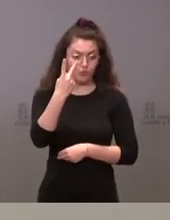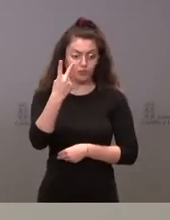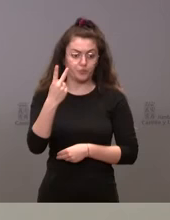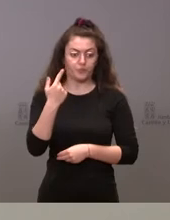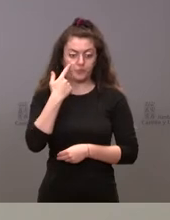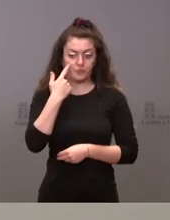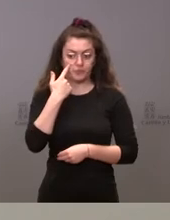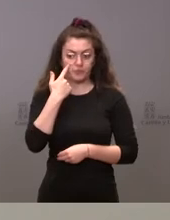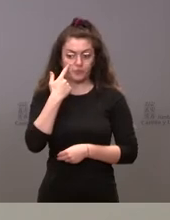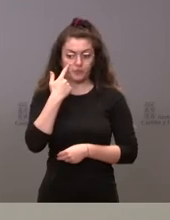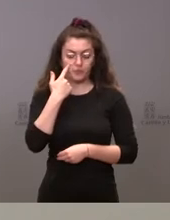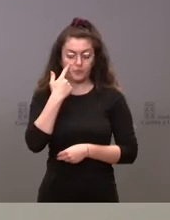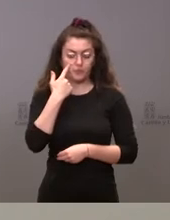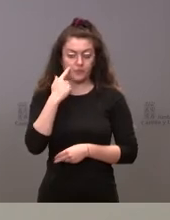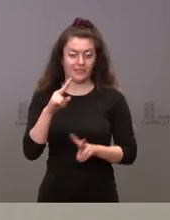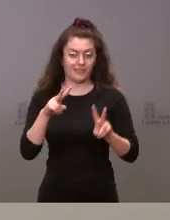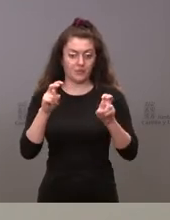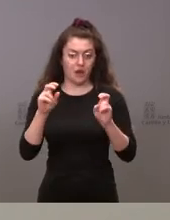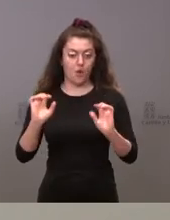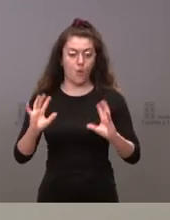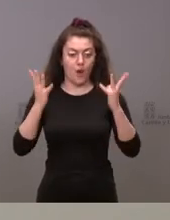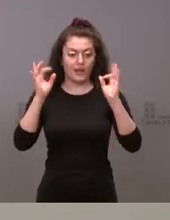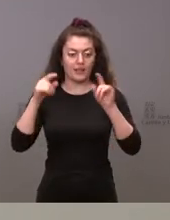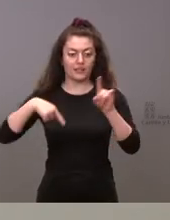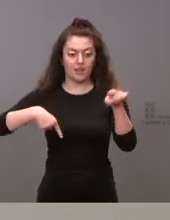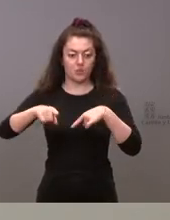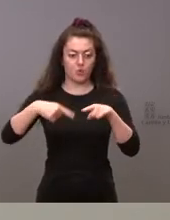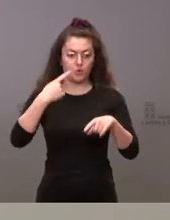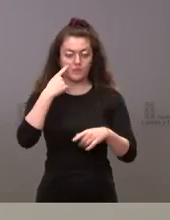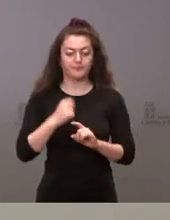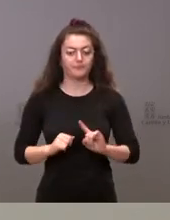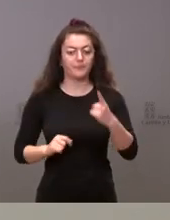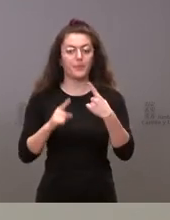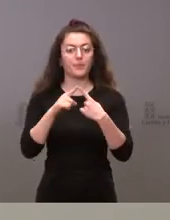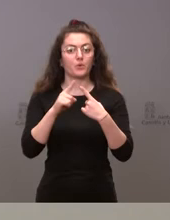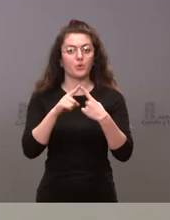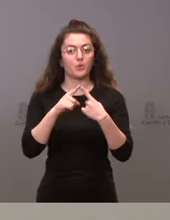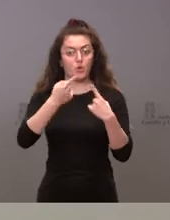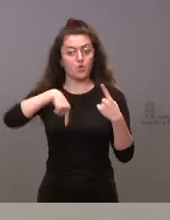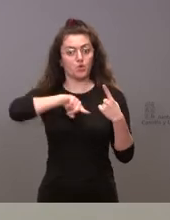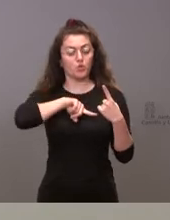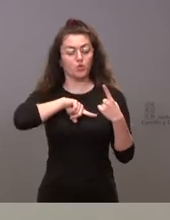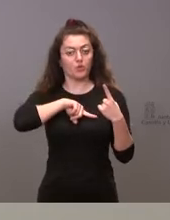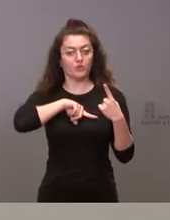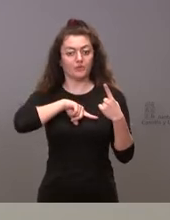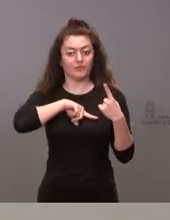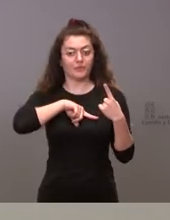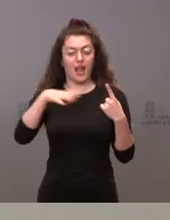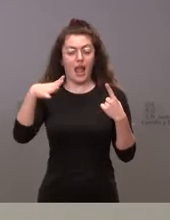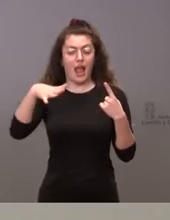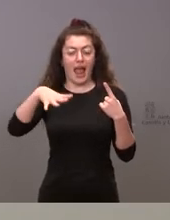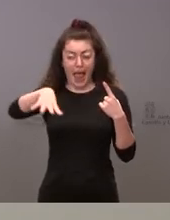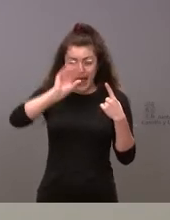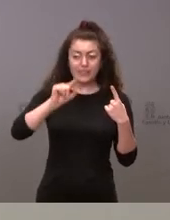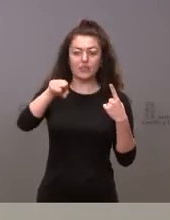opinión de la huelga de transportes primero que entendemos claramente la situación por la que están